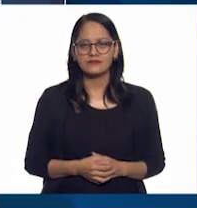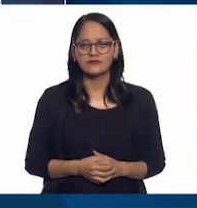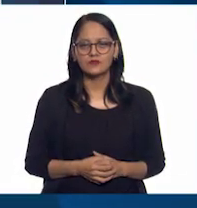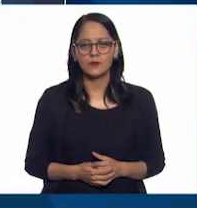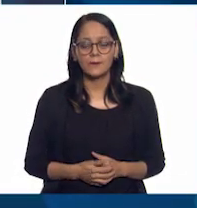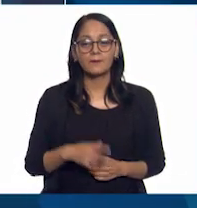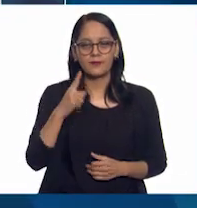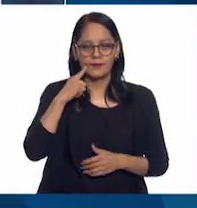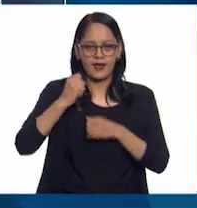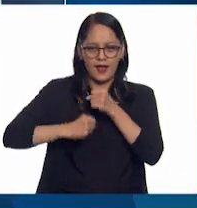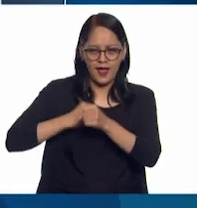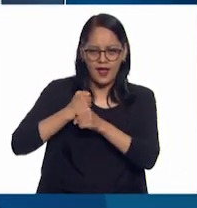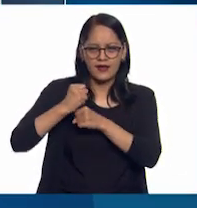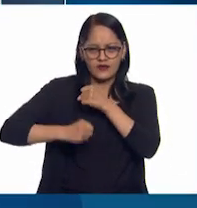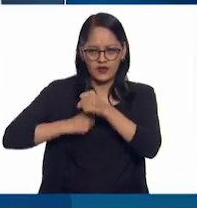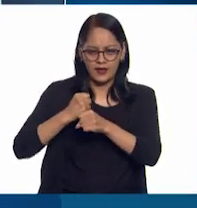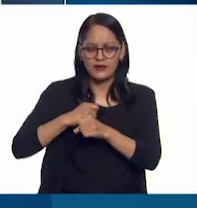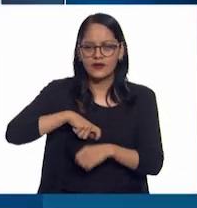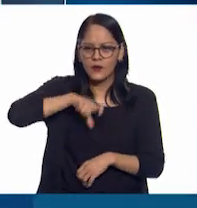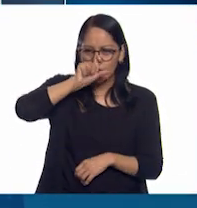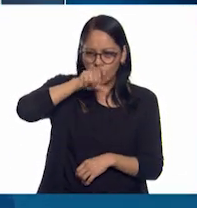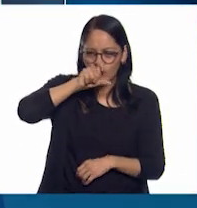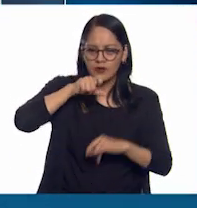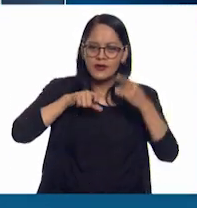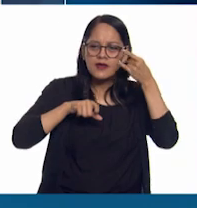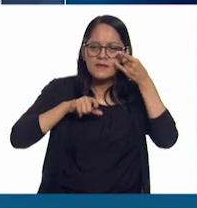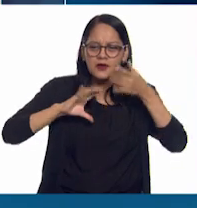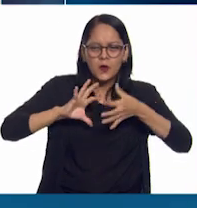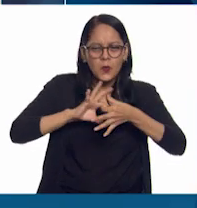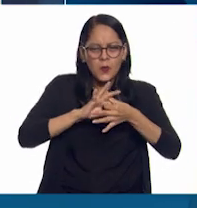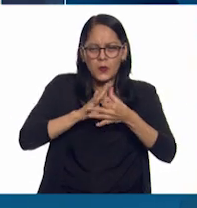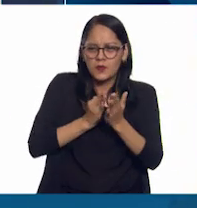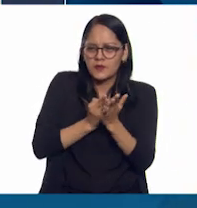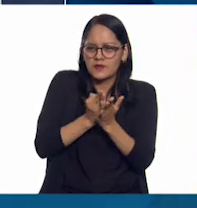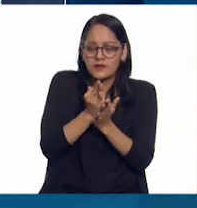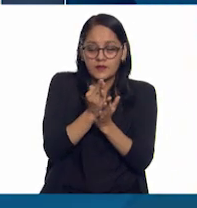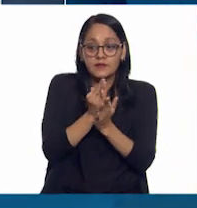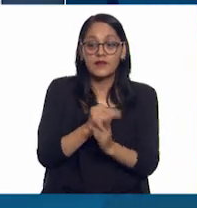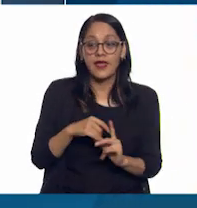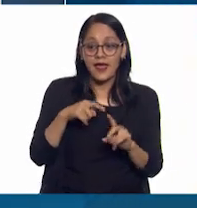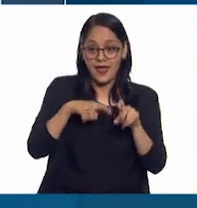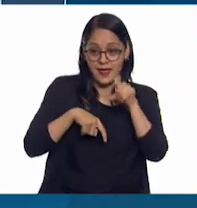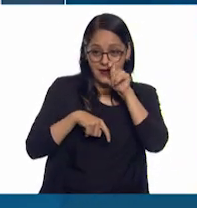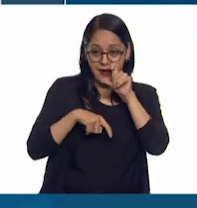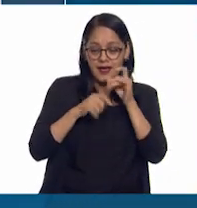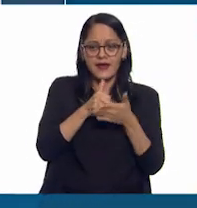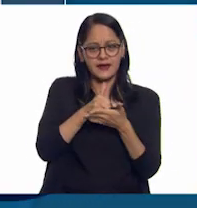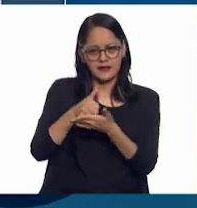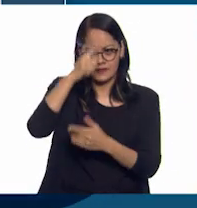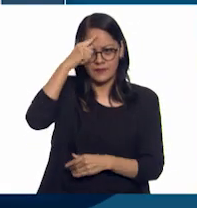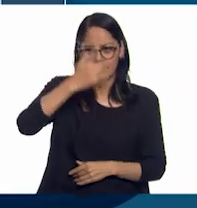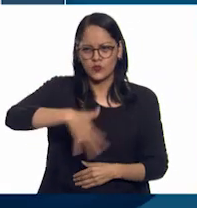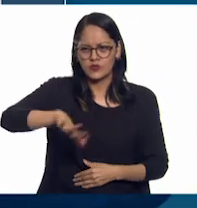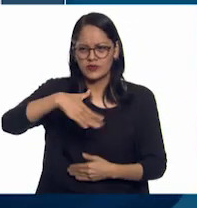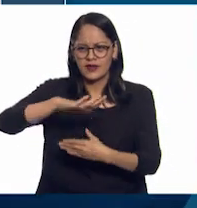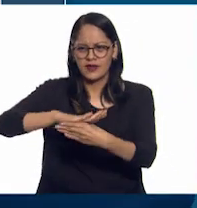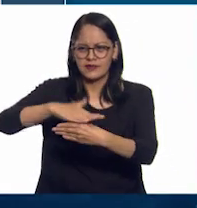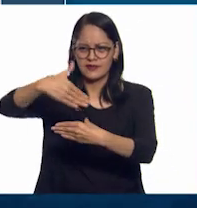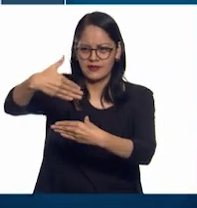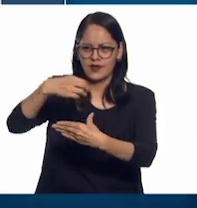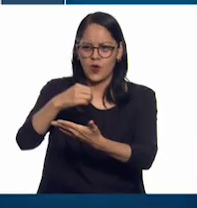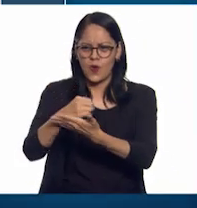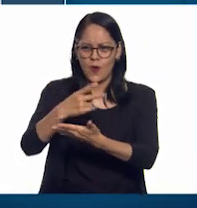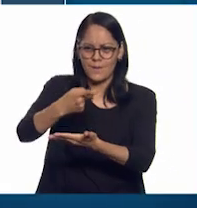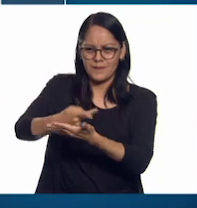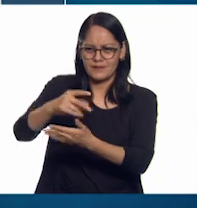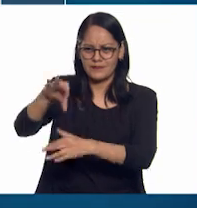Después de varios años como fiel compañero para la pirata, Lolo fue pieza clave en su búsqueda del tesoro. Pero diversas frustraciones, al no poder lograr